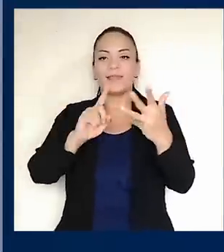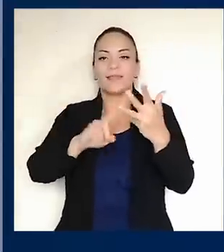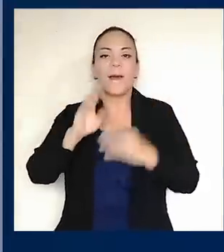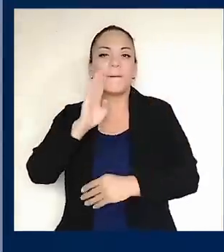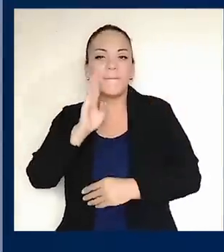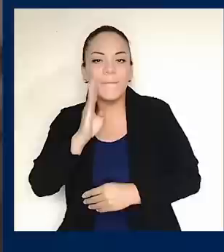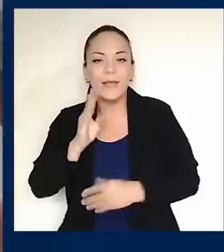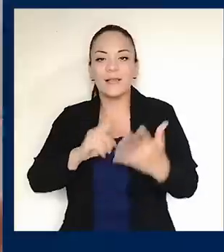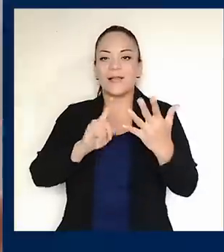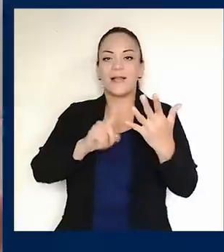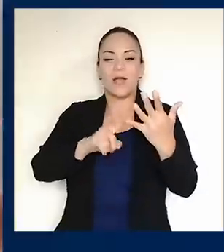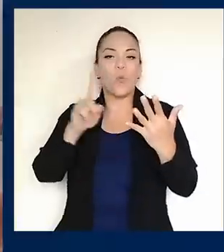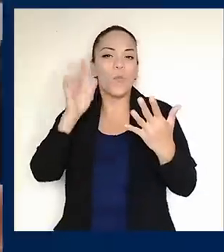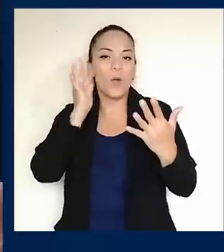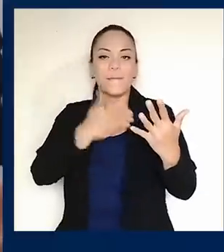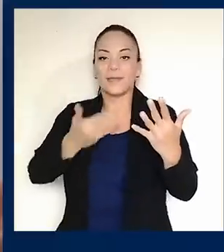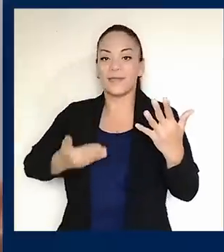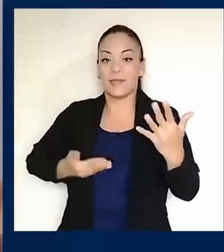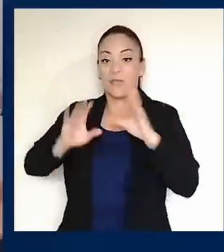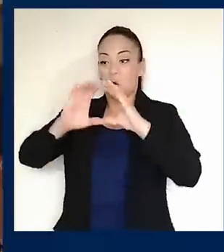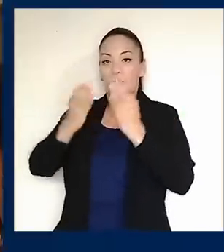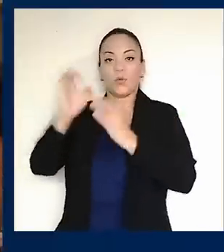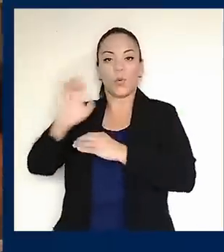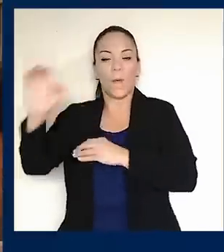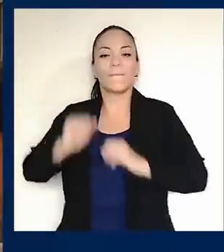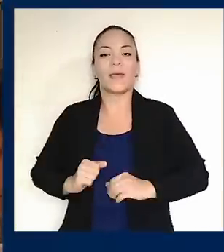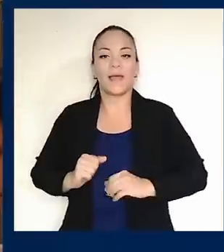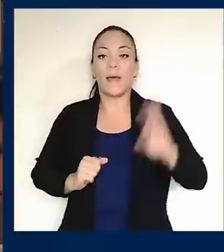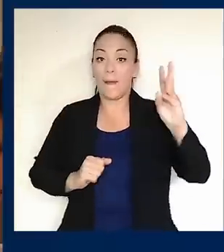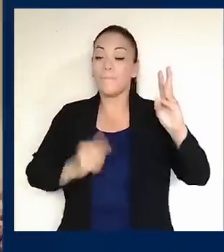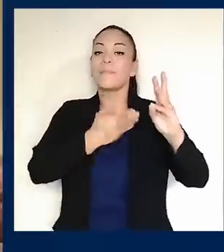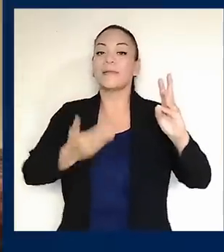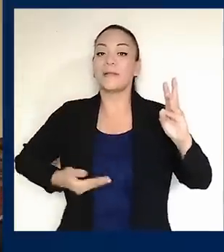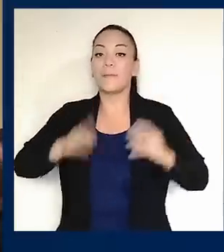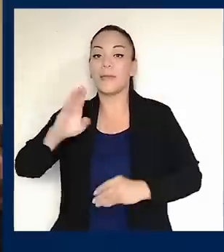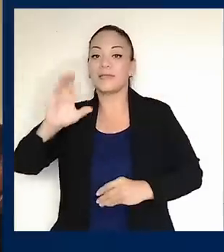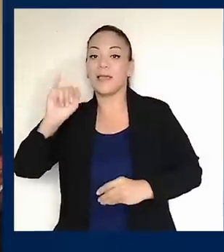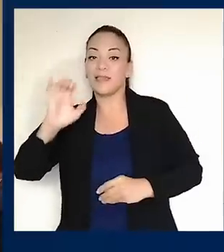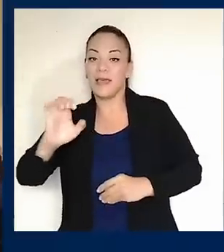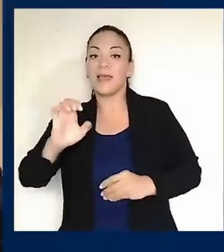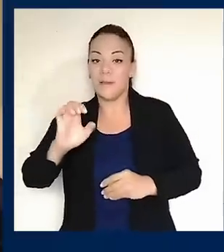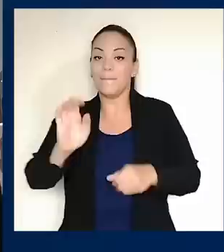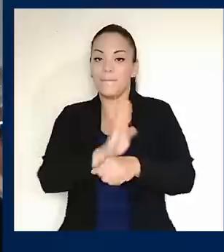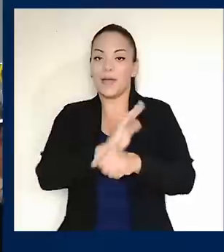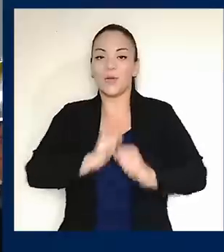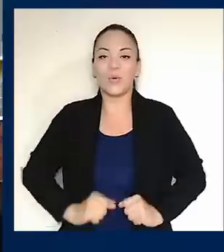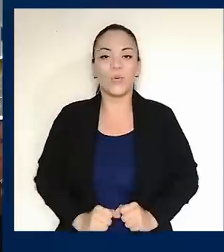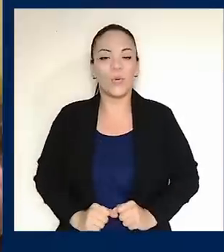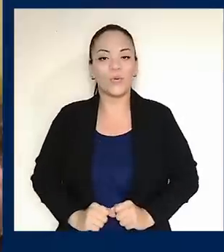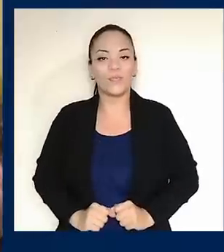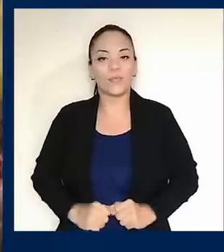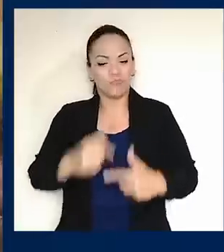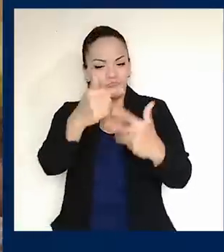Bélgica, la Presidenta de la Comisión Europea y el Presidente del Banco Interamericano de Desarrollo. En